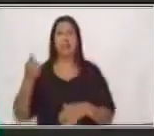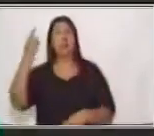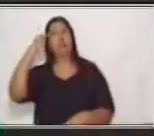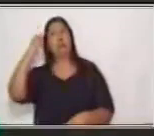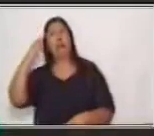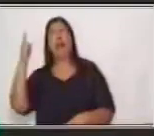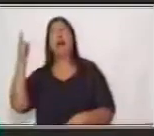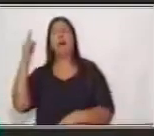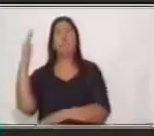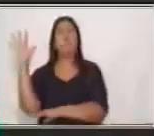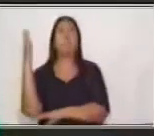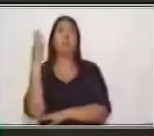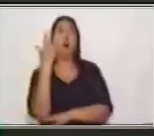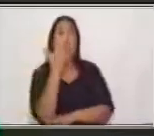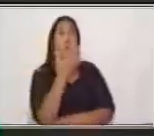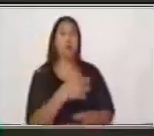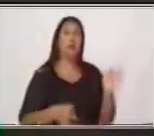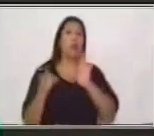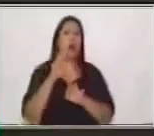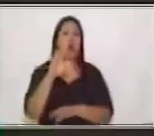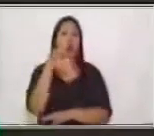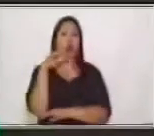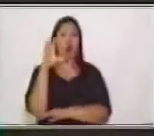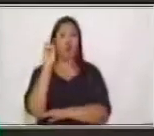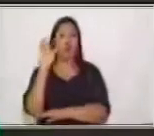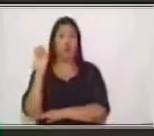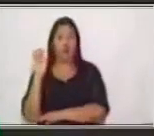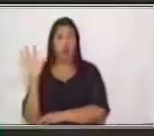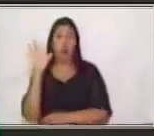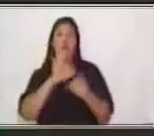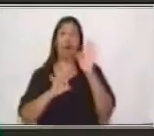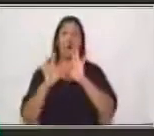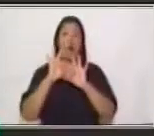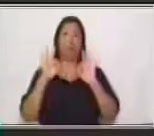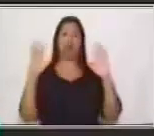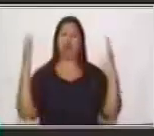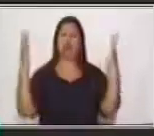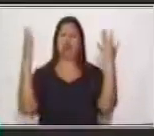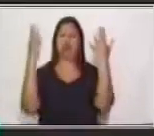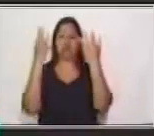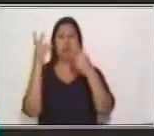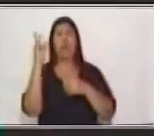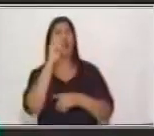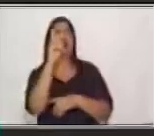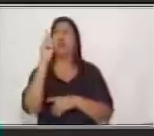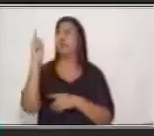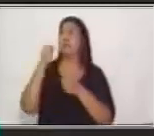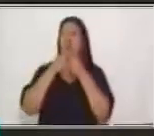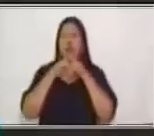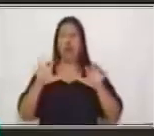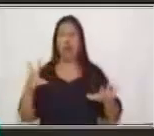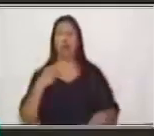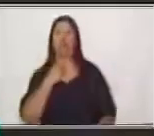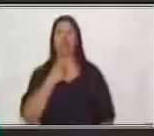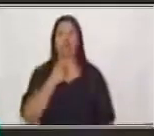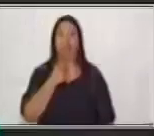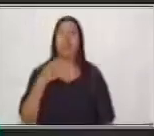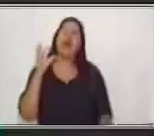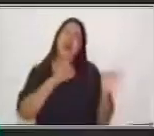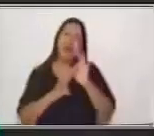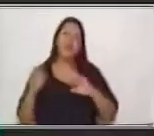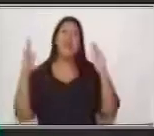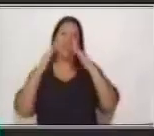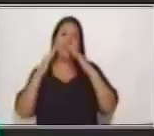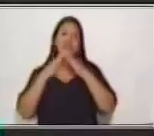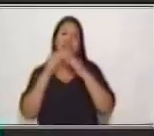zoológico y pensar en la selva donde están los animales salvajes o en casa que tuviéramos algún animalito doméstico, verdad, y lo